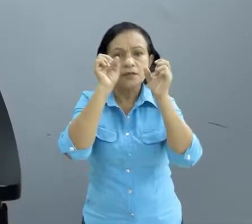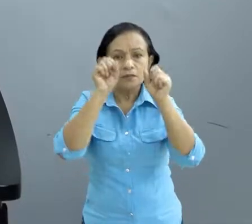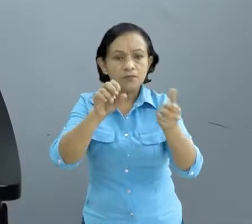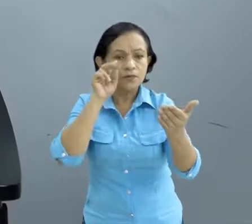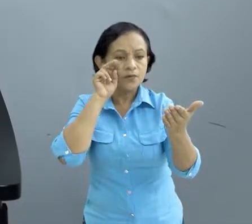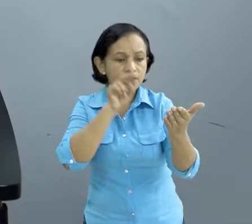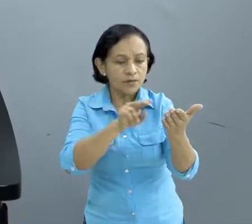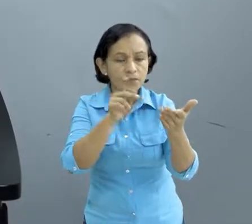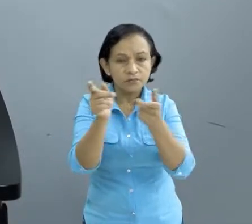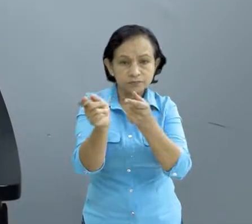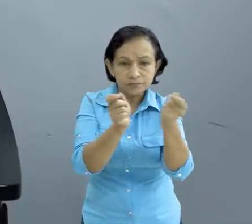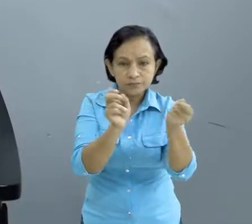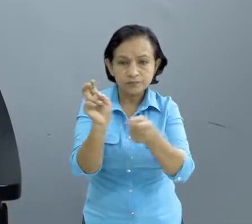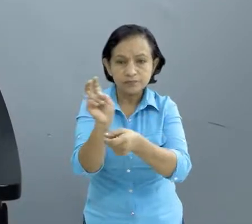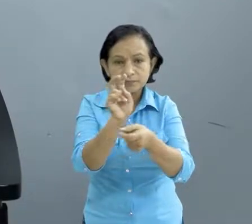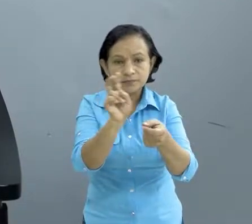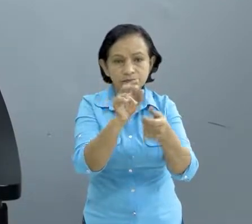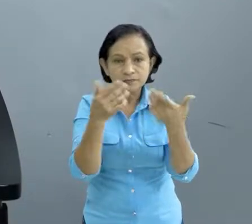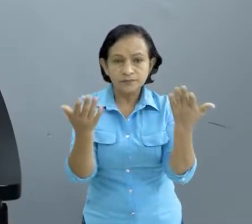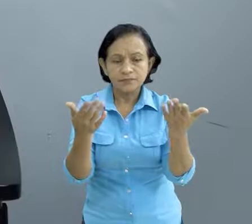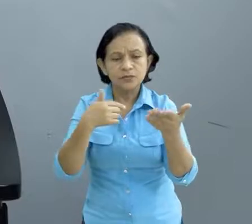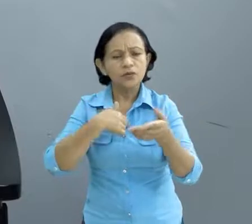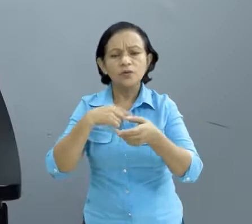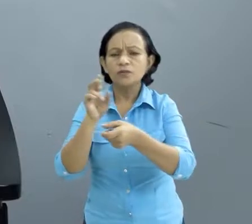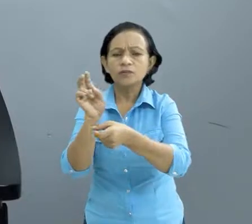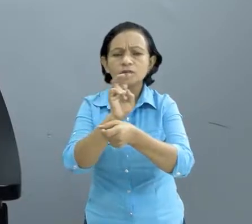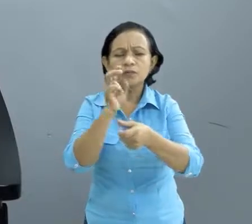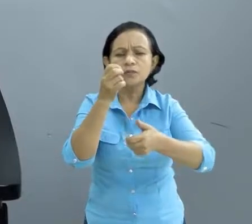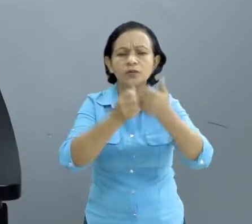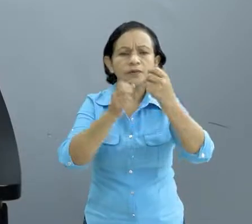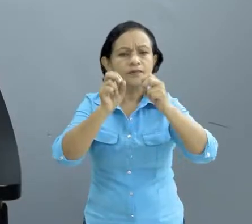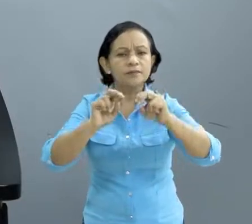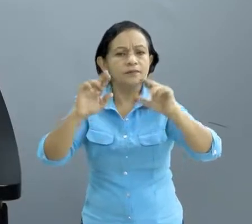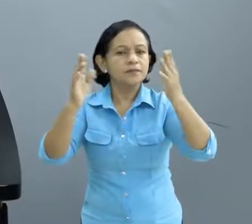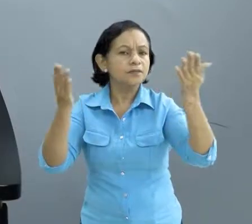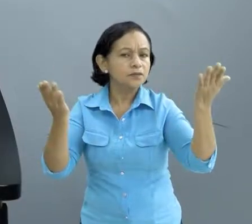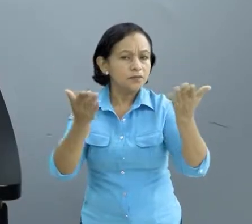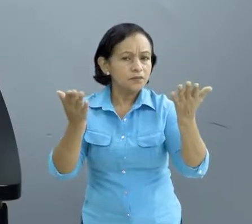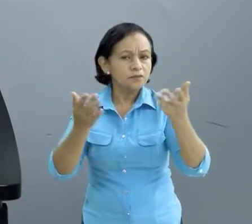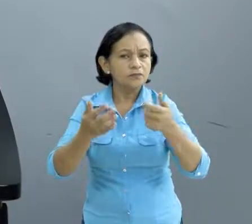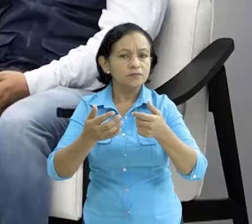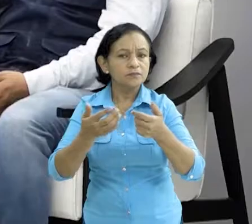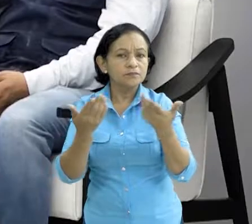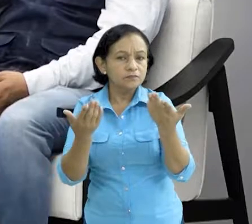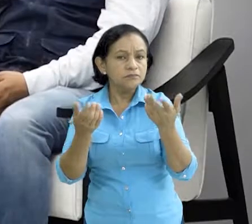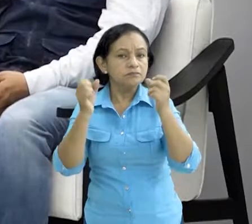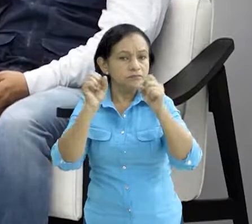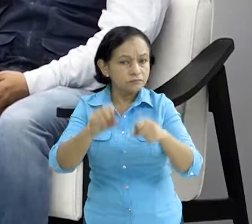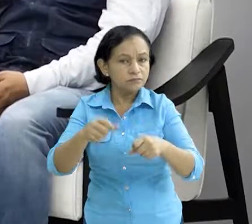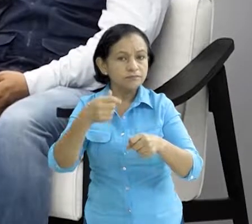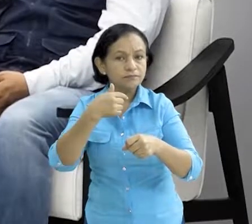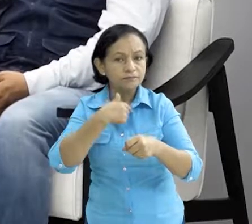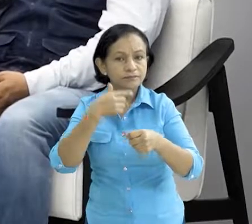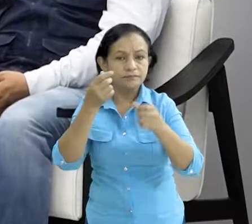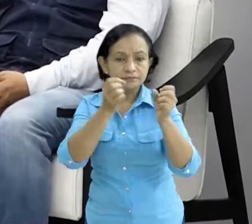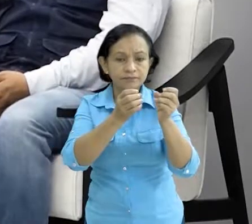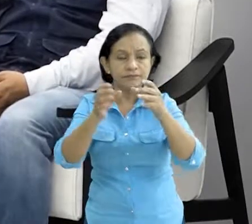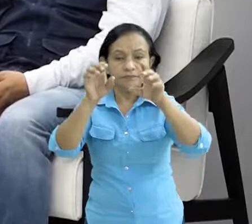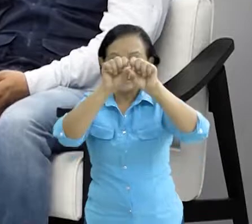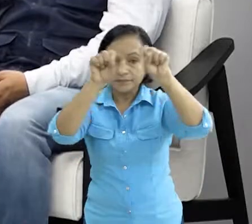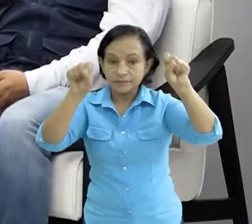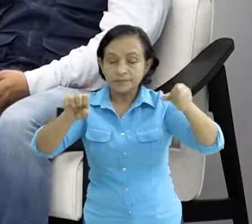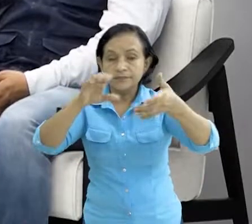monitorear o cómo monitoreo un fenómeno. Y cómo también, lógicamente, en los procesos de